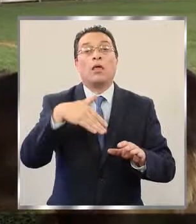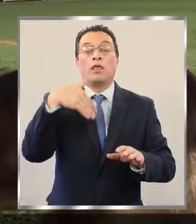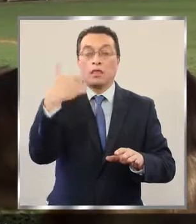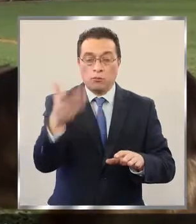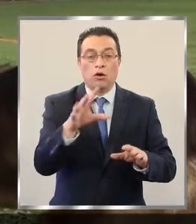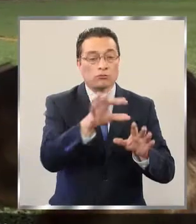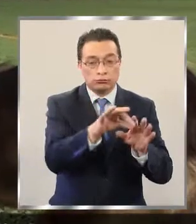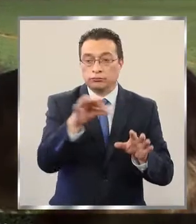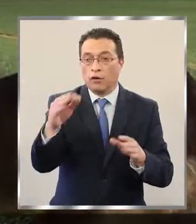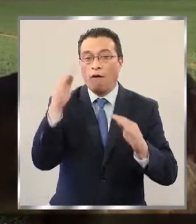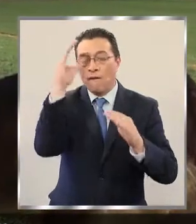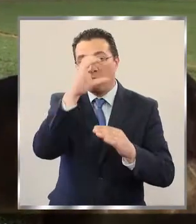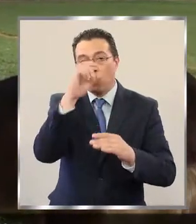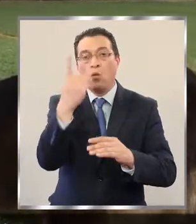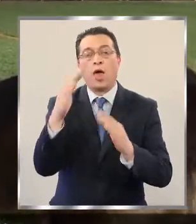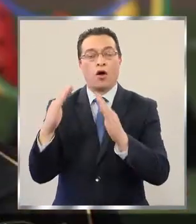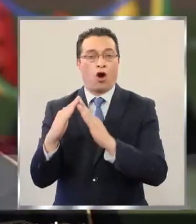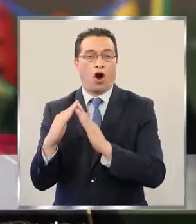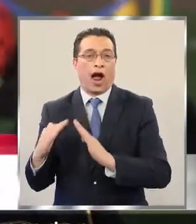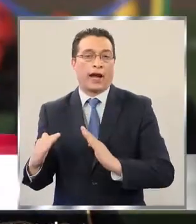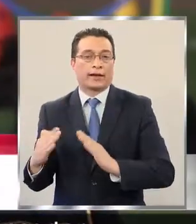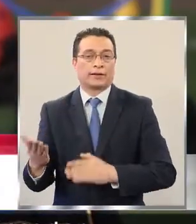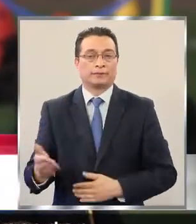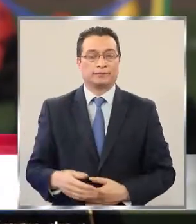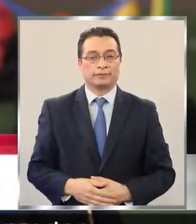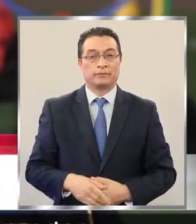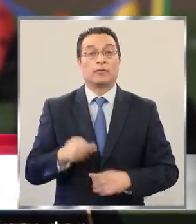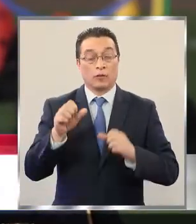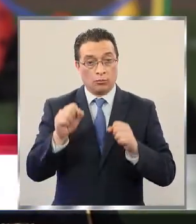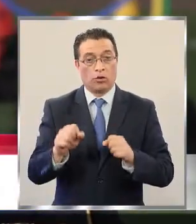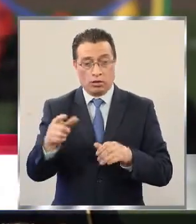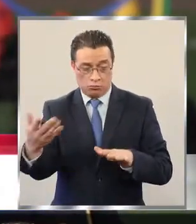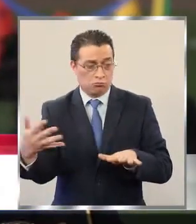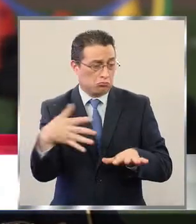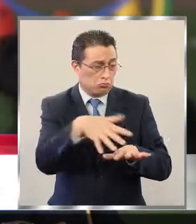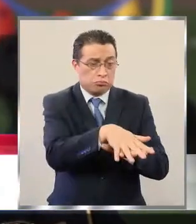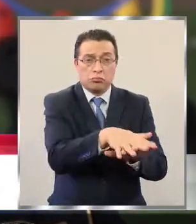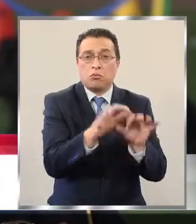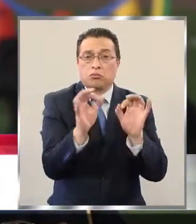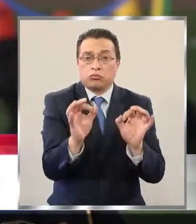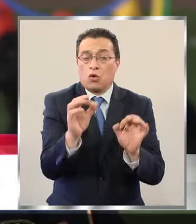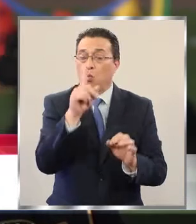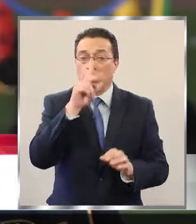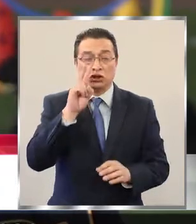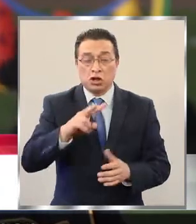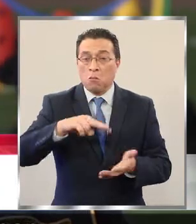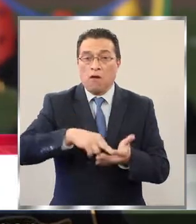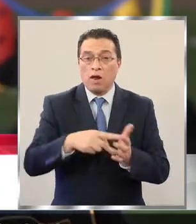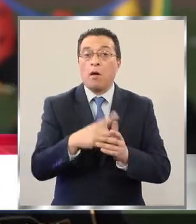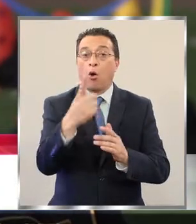posteriormente se les busca un hogar. Son perros que se pueden insertar sin ningún problema en un hogar,